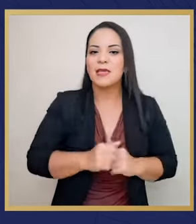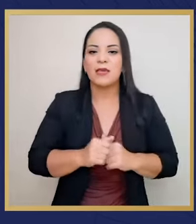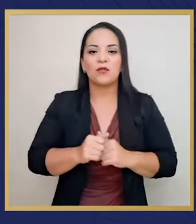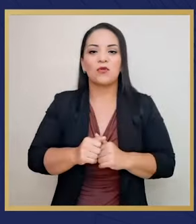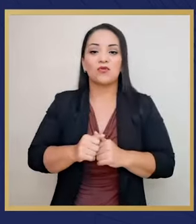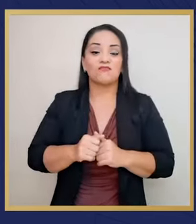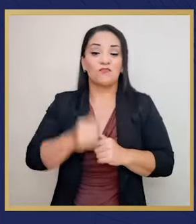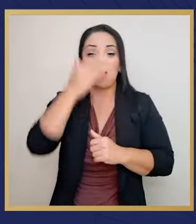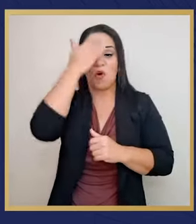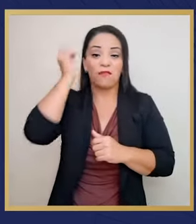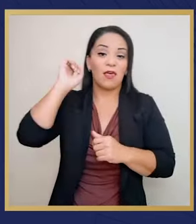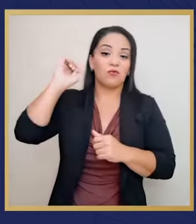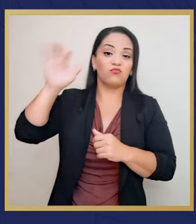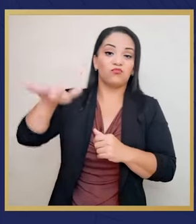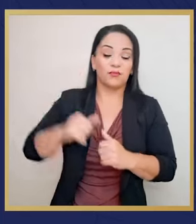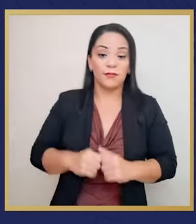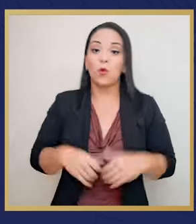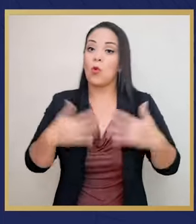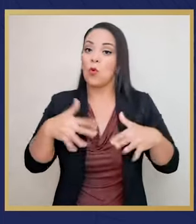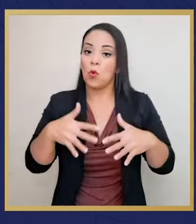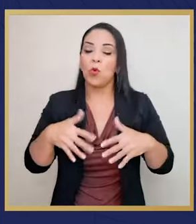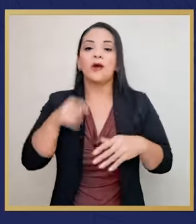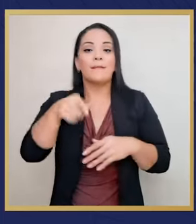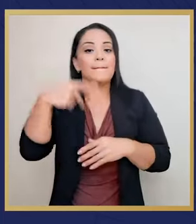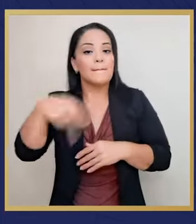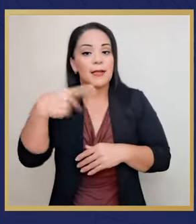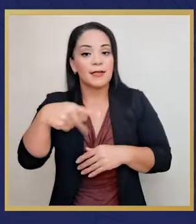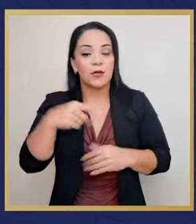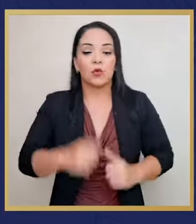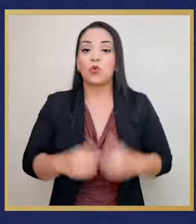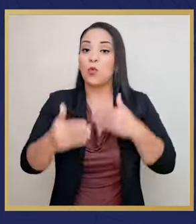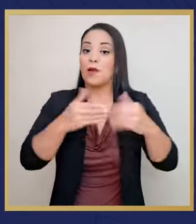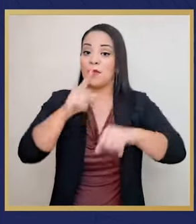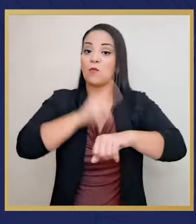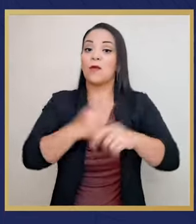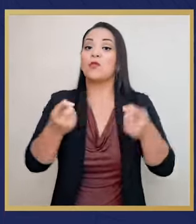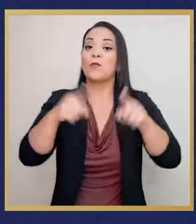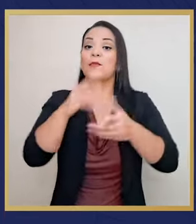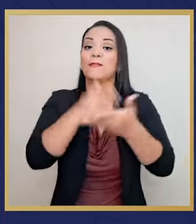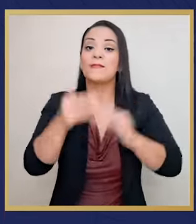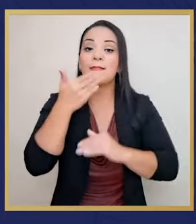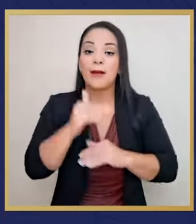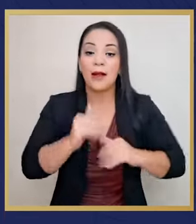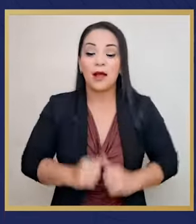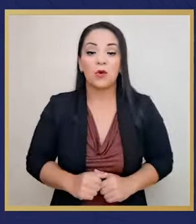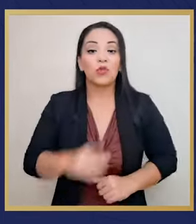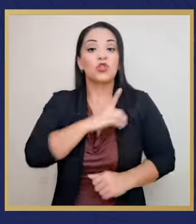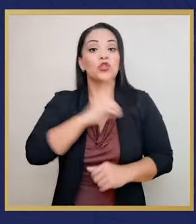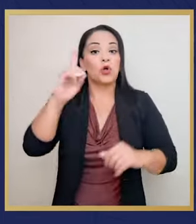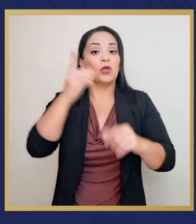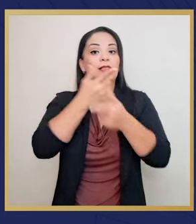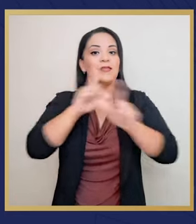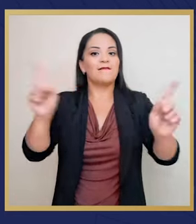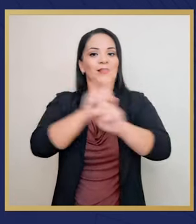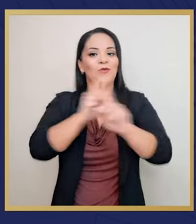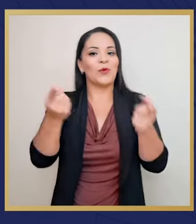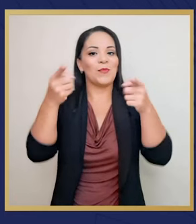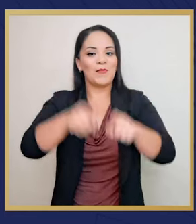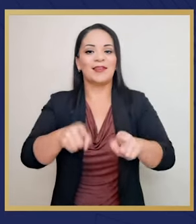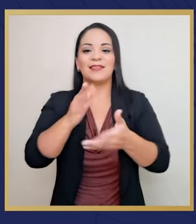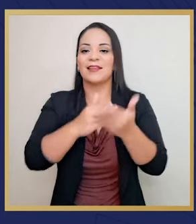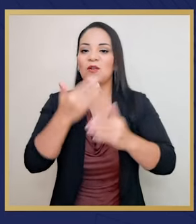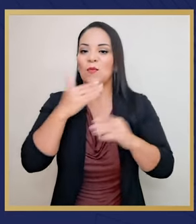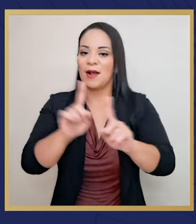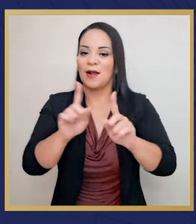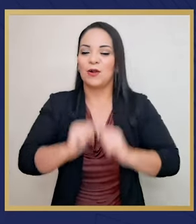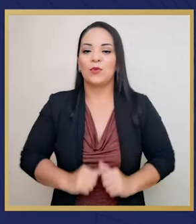olvido y que son una bomba de tiempo. En cualquier momento nos pueden explotar, Dios nos guarde de